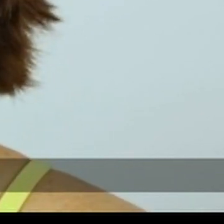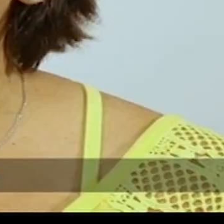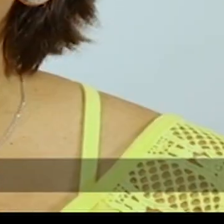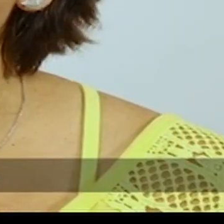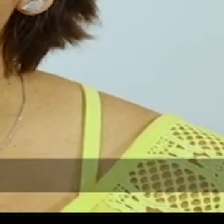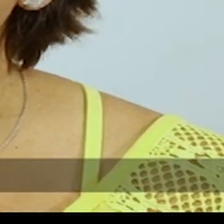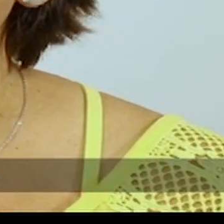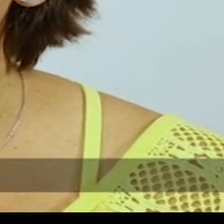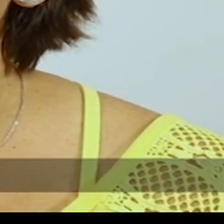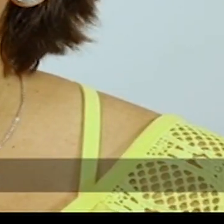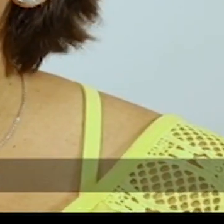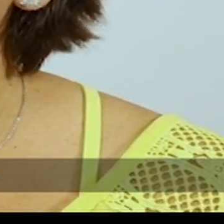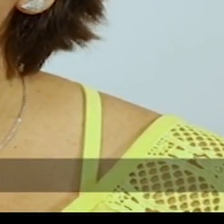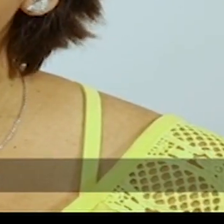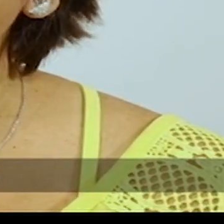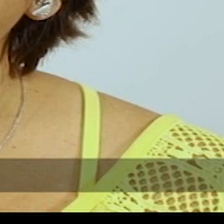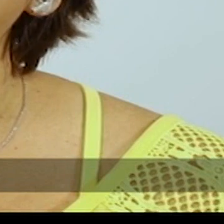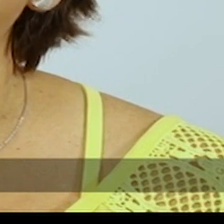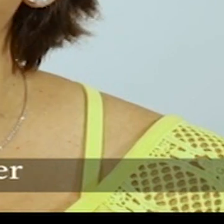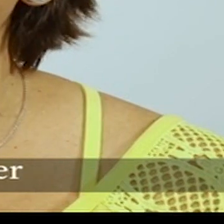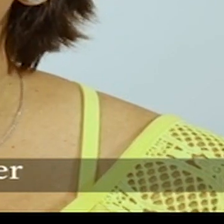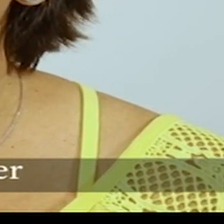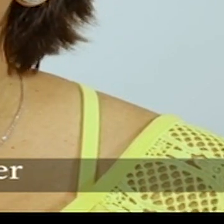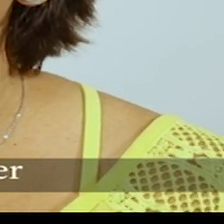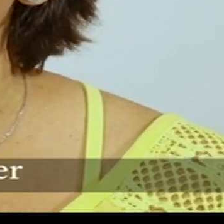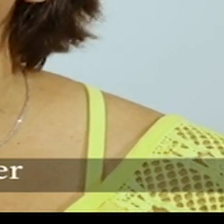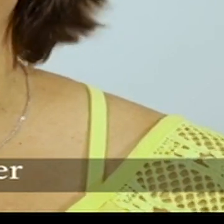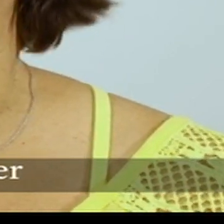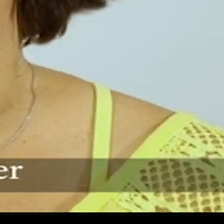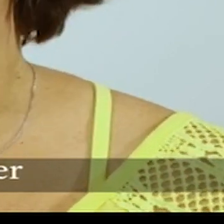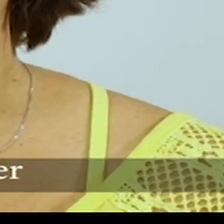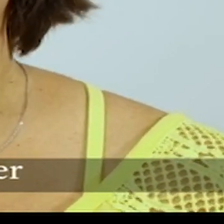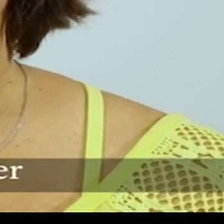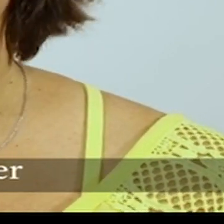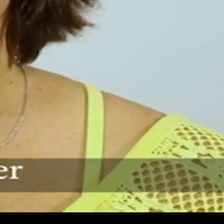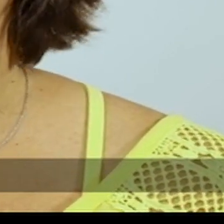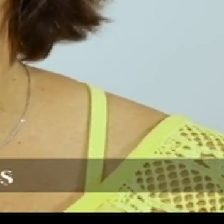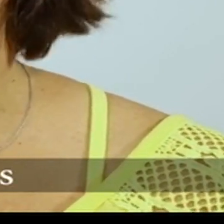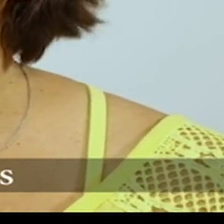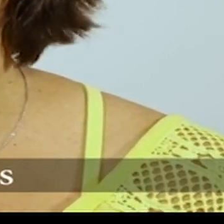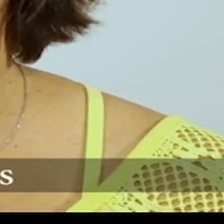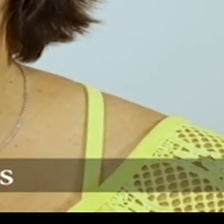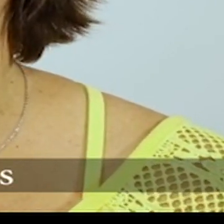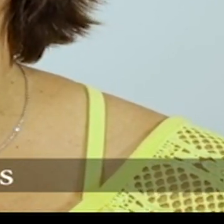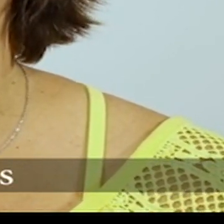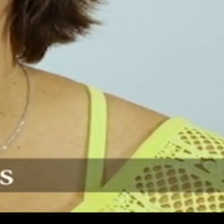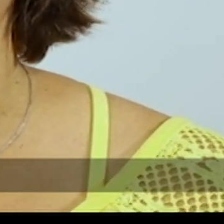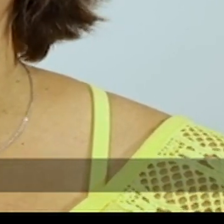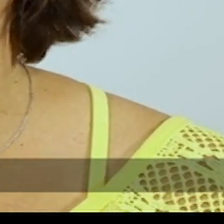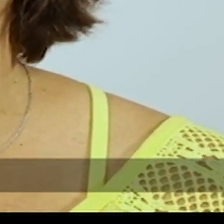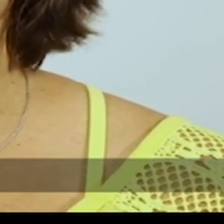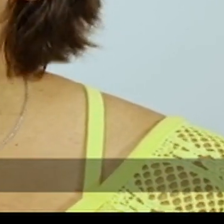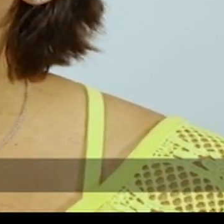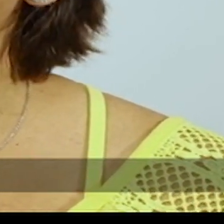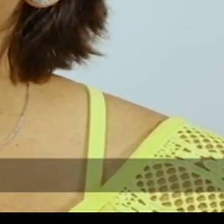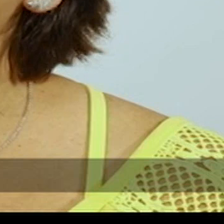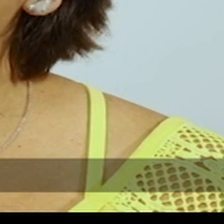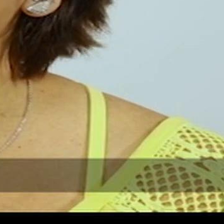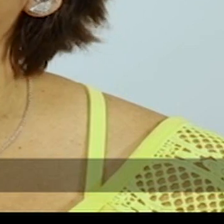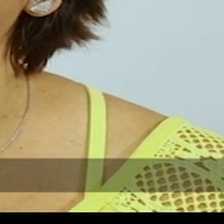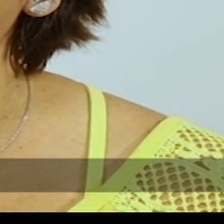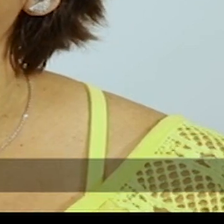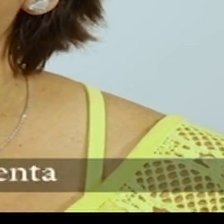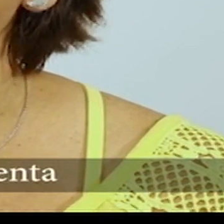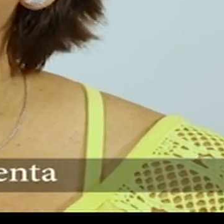familia. Estar al día, porque de todos los pagos que hemos hecho y que tenemos que hacer y que enfrentamos con esta crisis, definitivamente